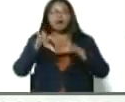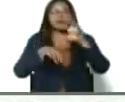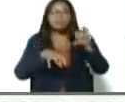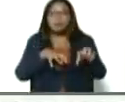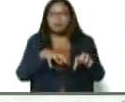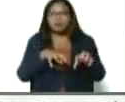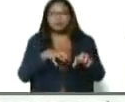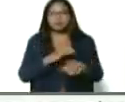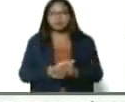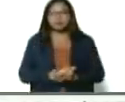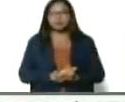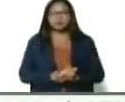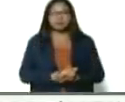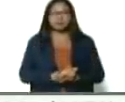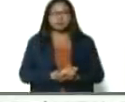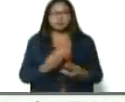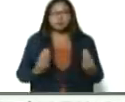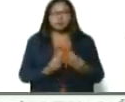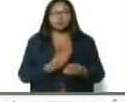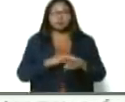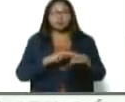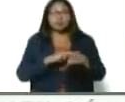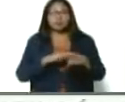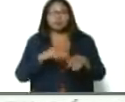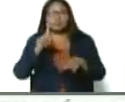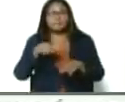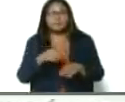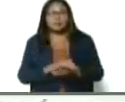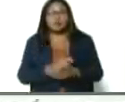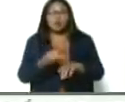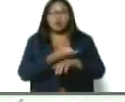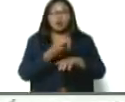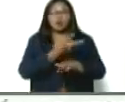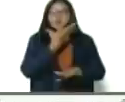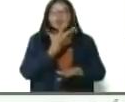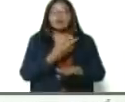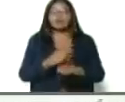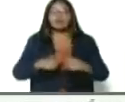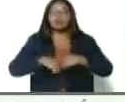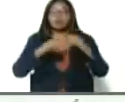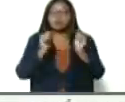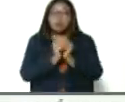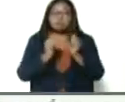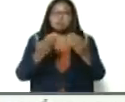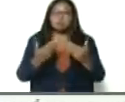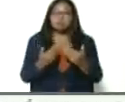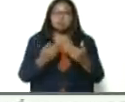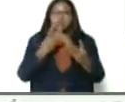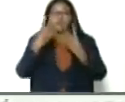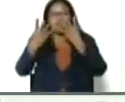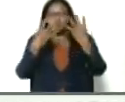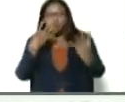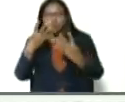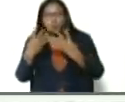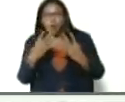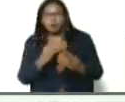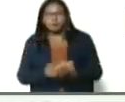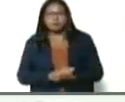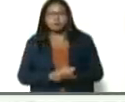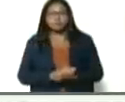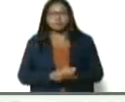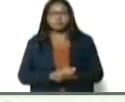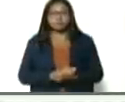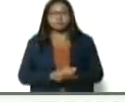al comandante Castro Sotelo y la gobernadora y la hicimos ante ella, se va a dar anuncio lo que pueda significar la expoferia Monagas 2021